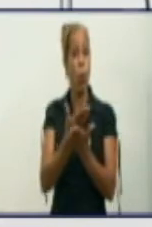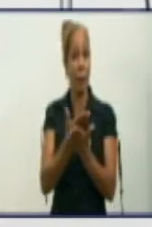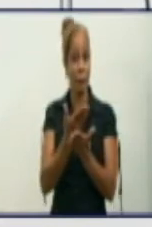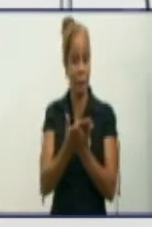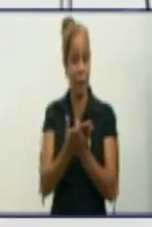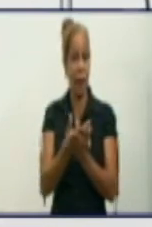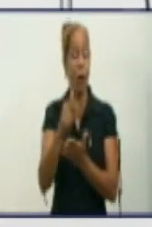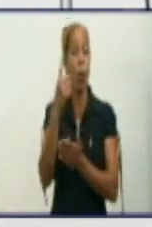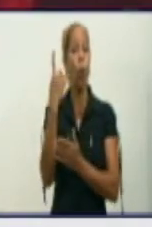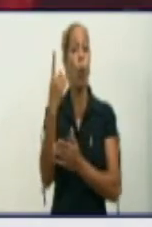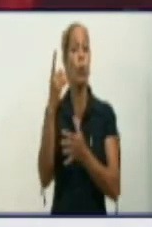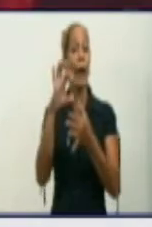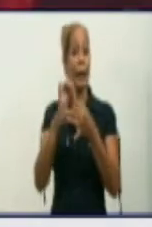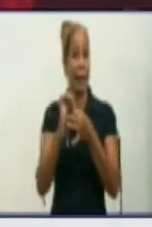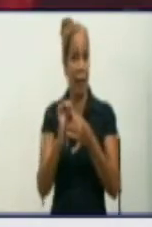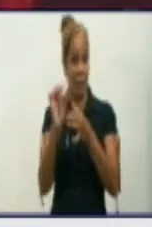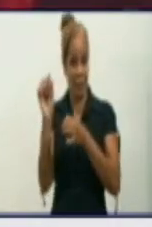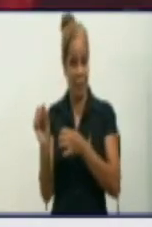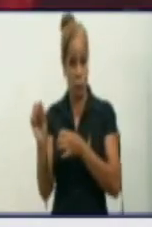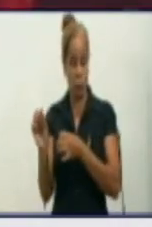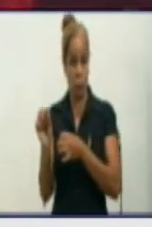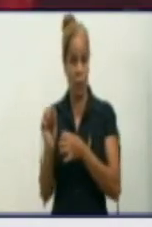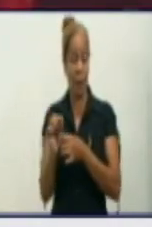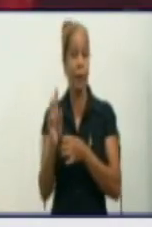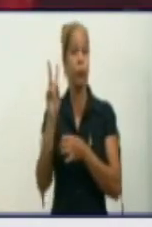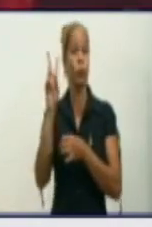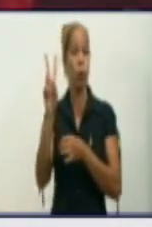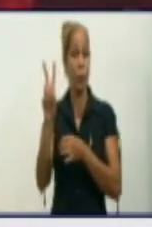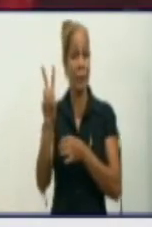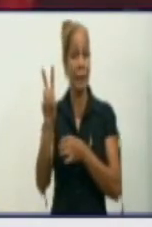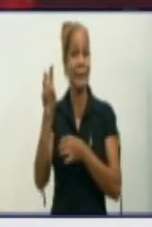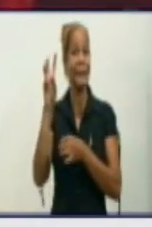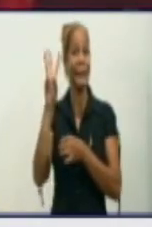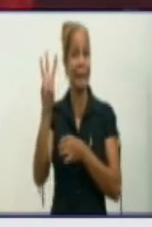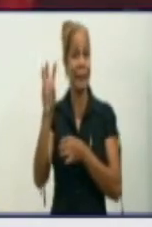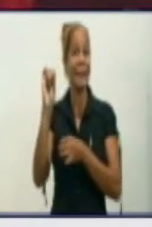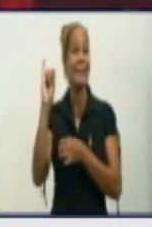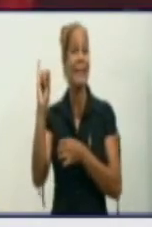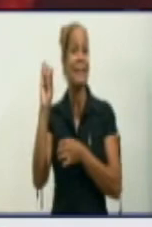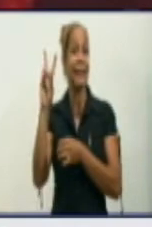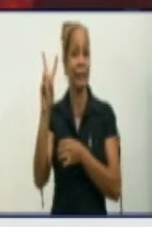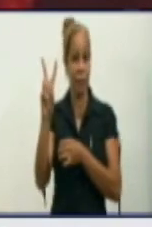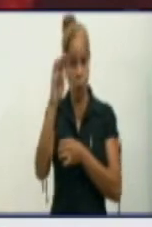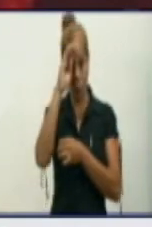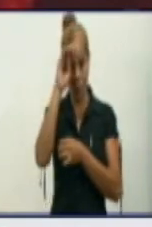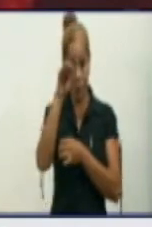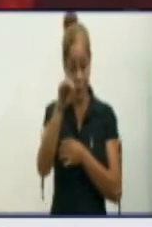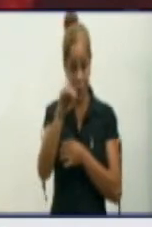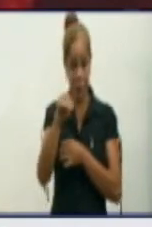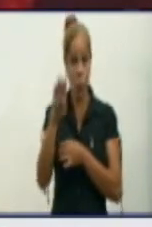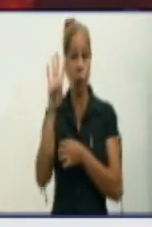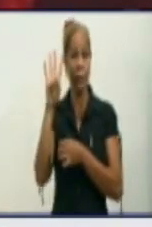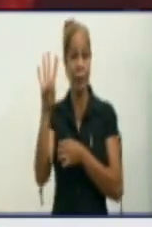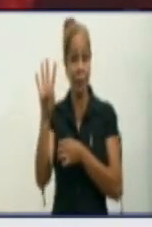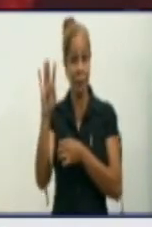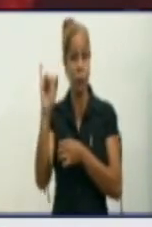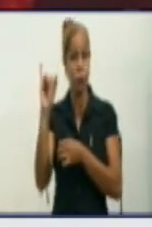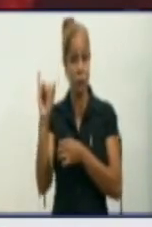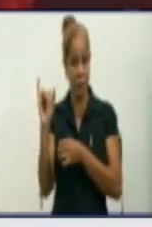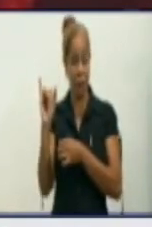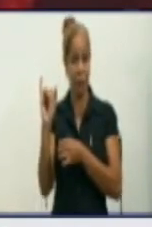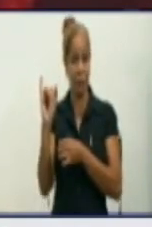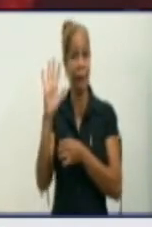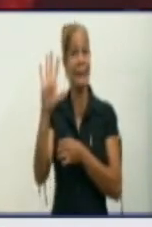crítico, pero además 2.362 personas ingresadas, 502 casos activos en la provincia en este momento